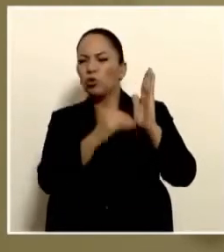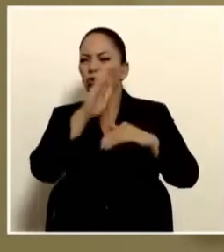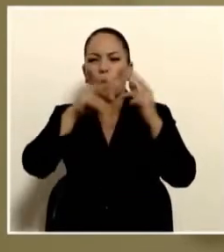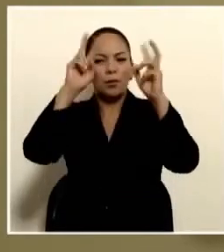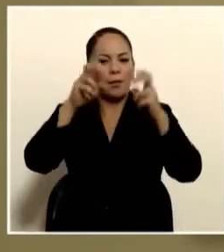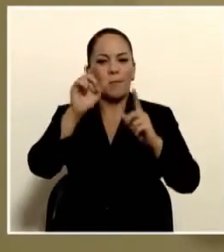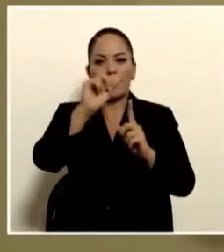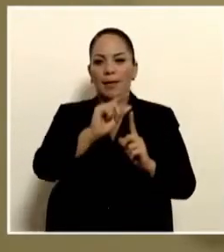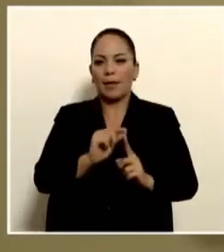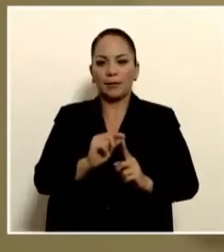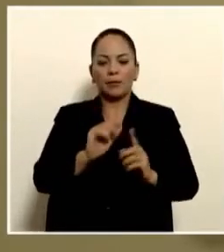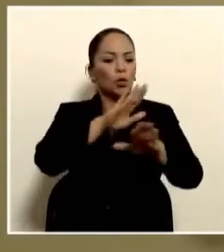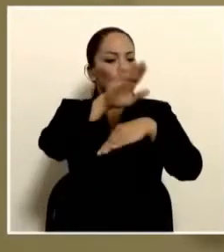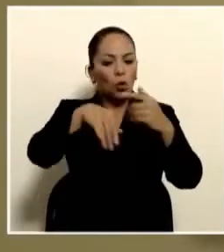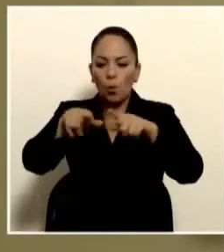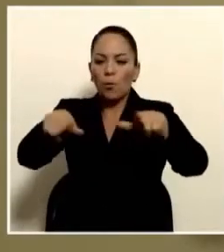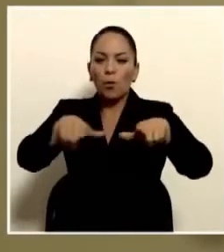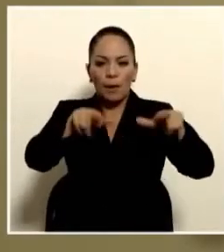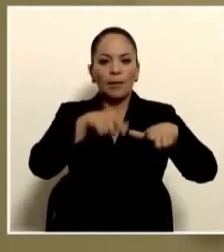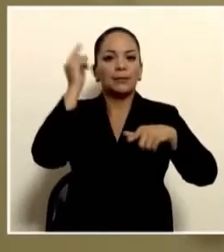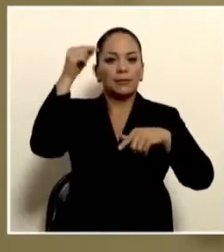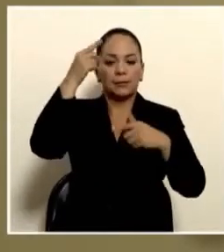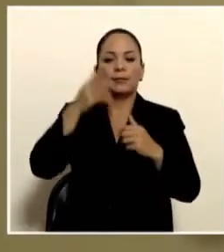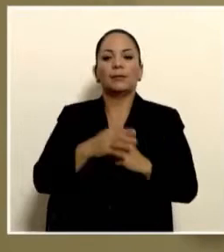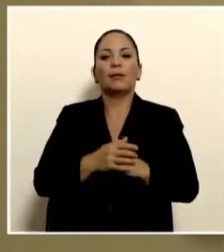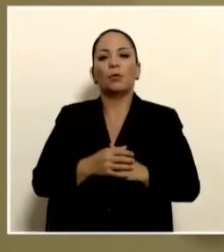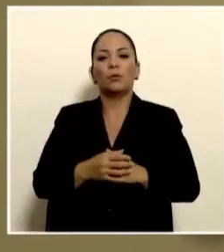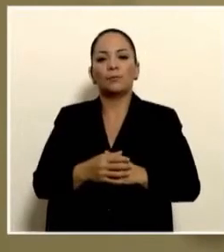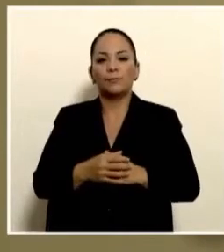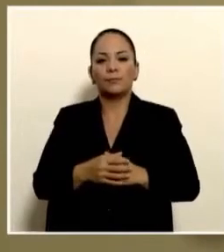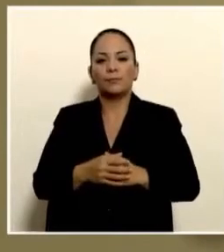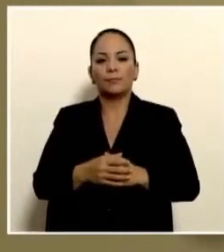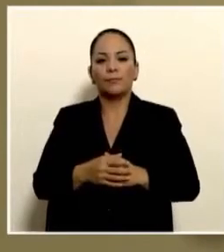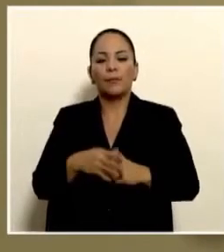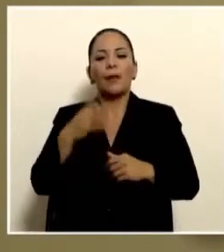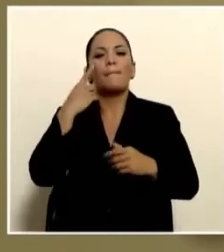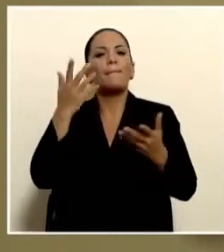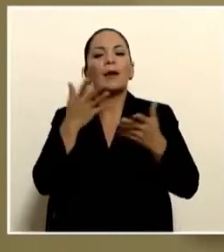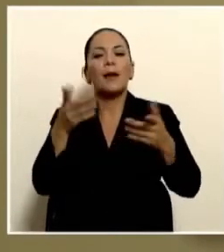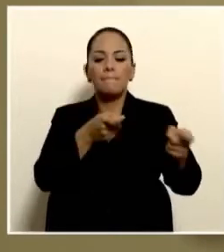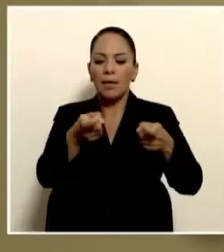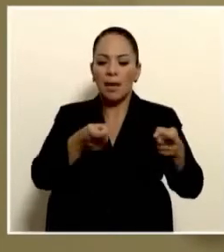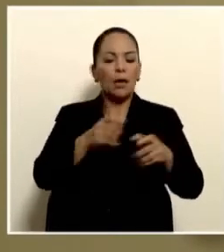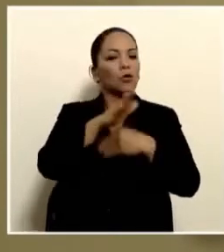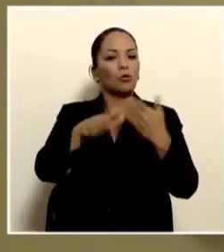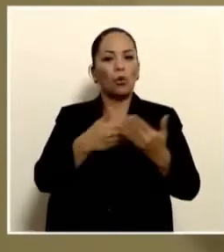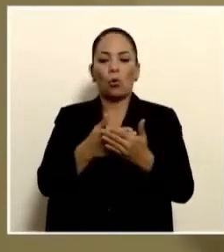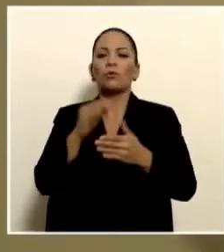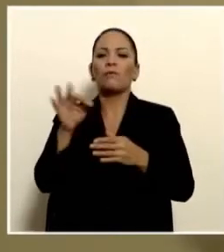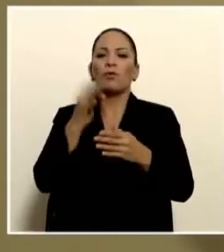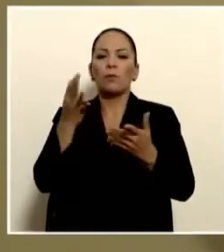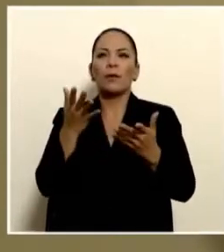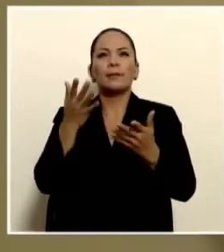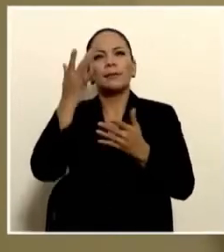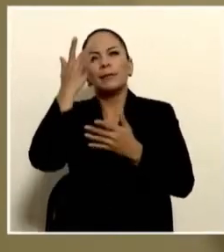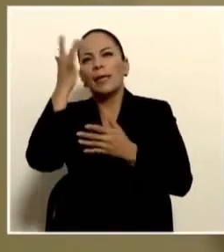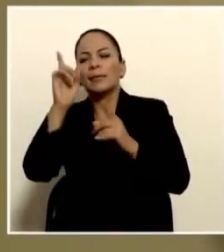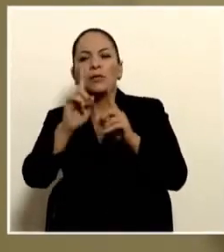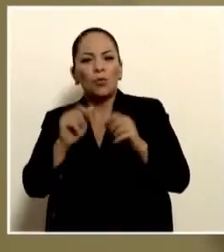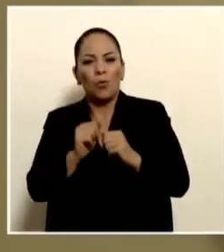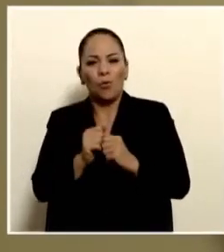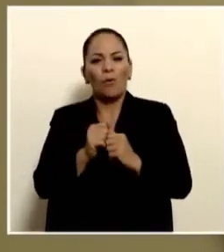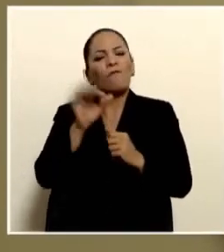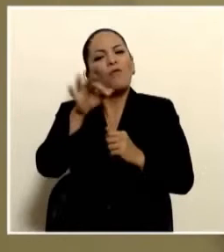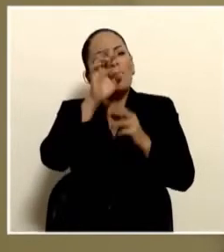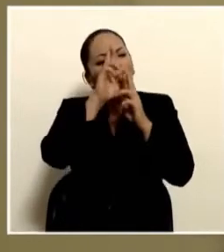Estado, todas las propiedades del Estado, para manejar esto de una manera, yo no diría inteligente, yo diría